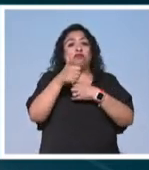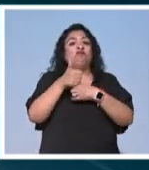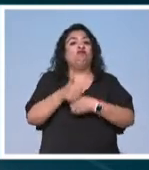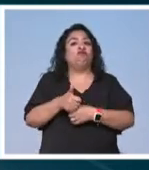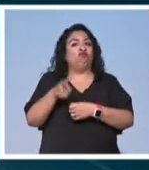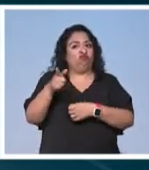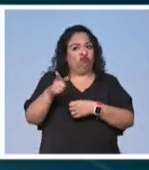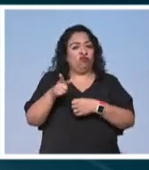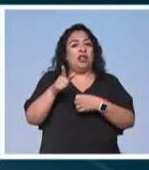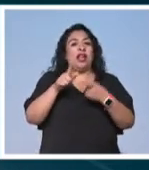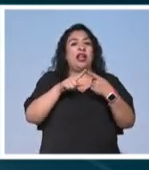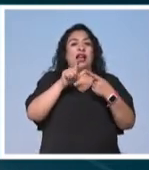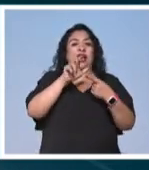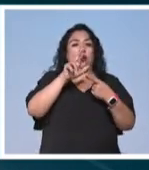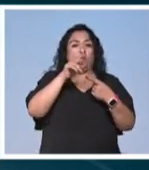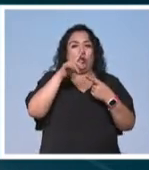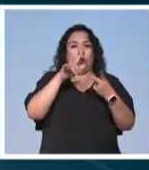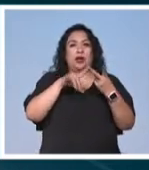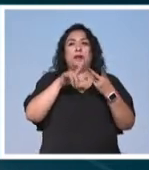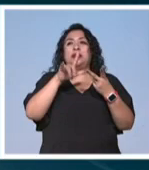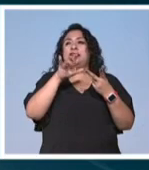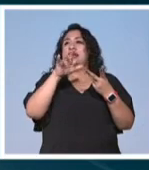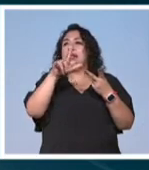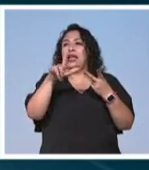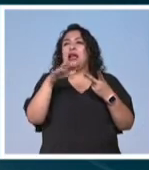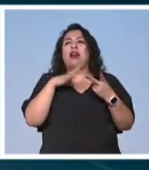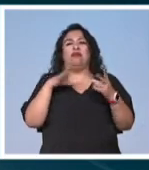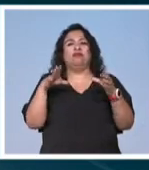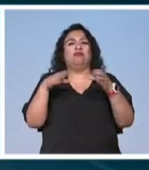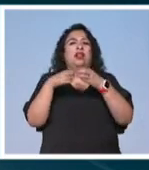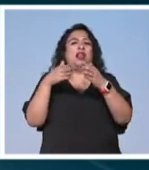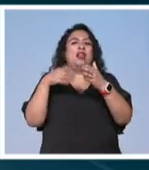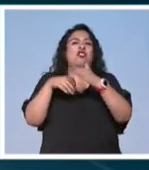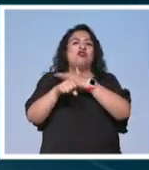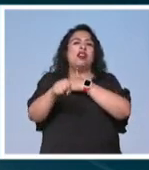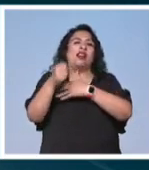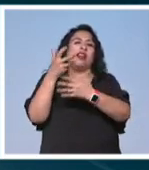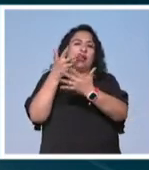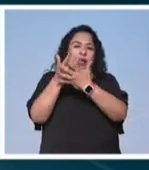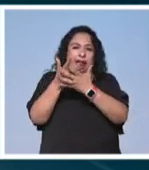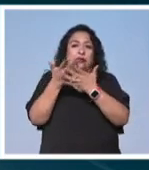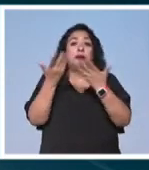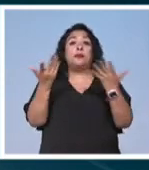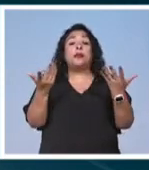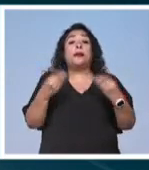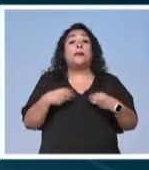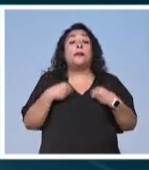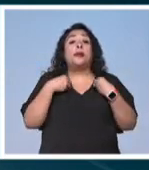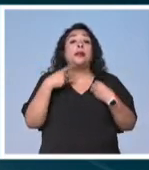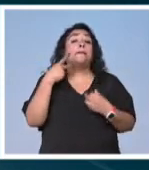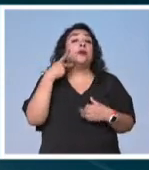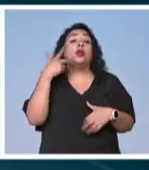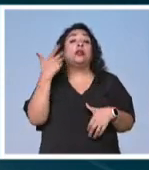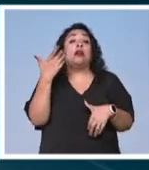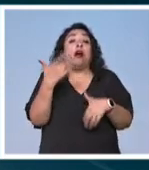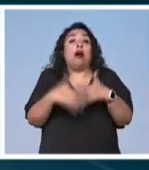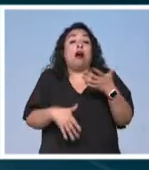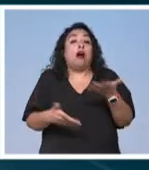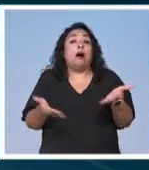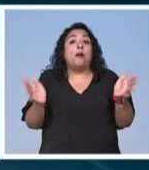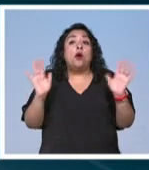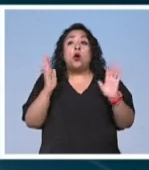represión. Arturo Gámez, el líder del movimiento, estuvo encarcelado, etc. Entonces, quiere decir que la vía política se agotó en ese momento.